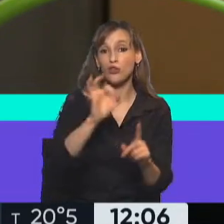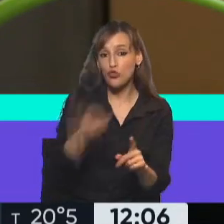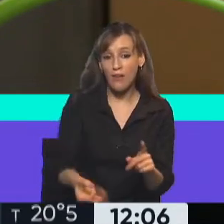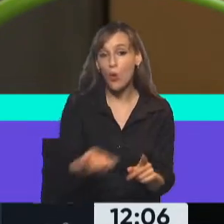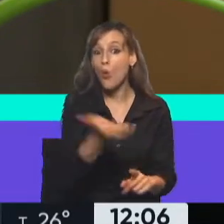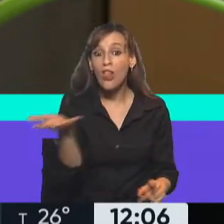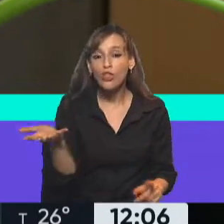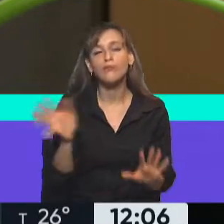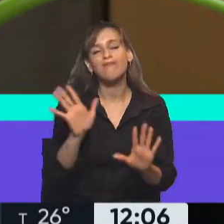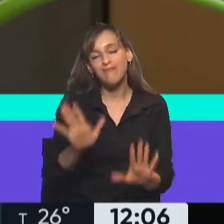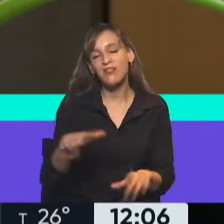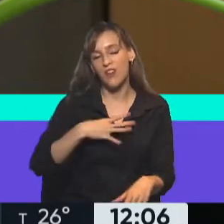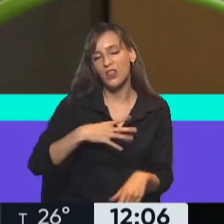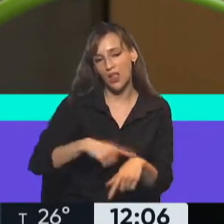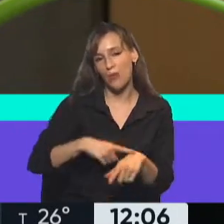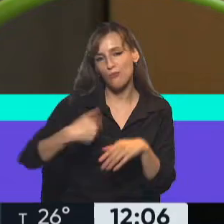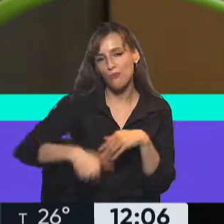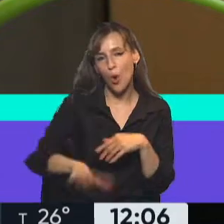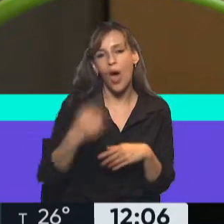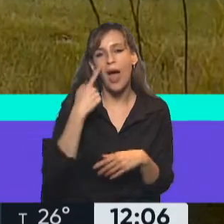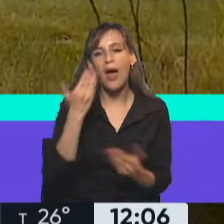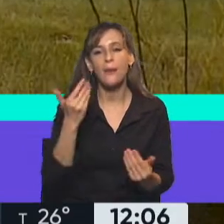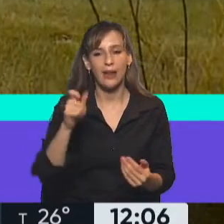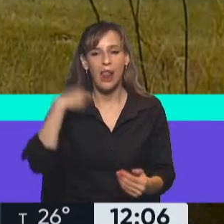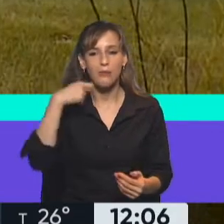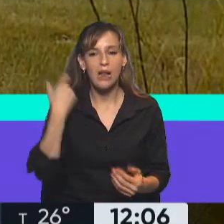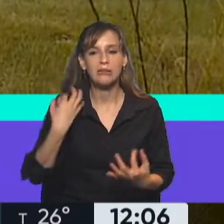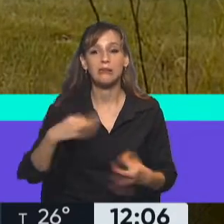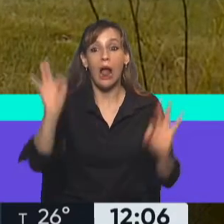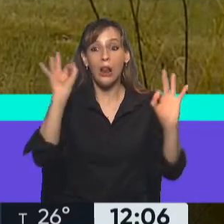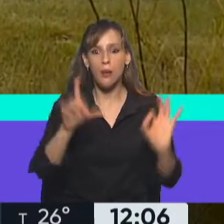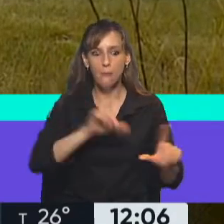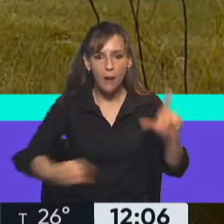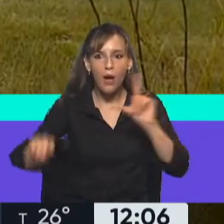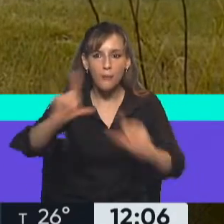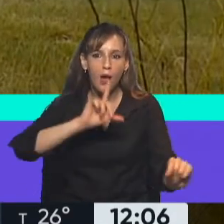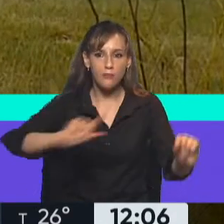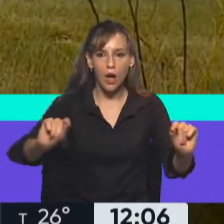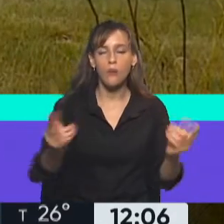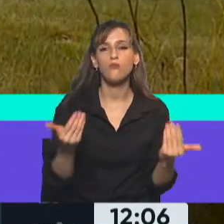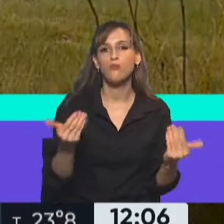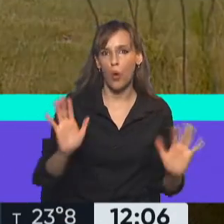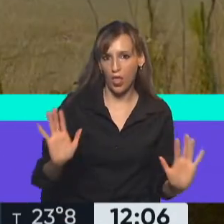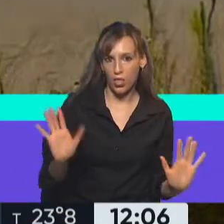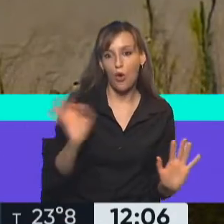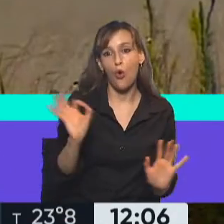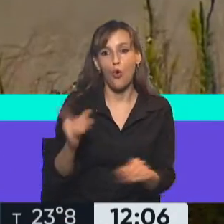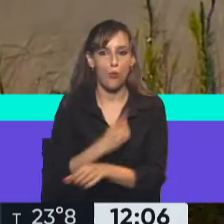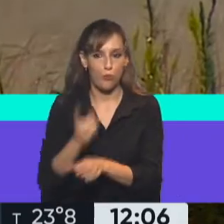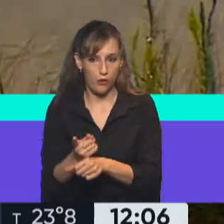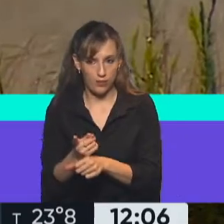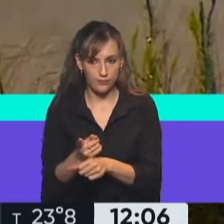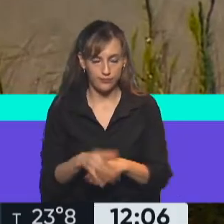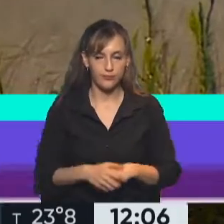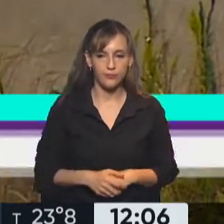para entender, digamos, qué especies pudieron huir. entendemos que las especies se están huyendo hacia el interior del estero, donde todavía hay